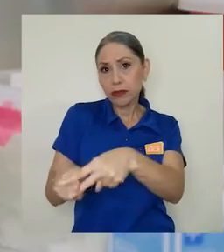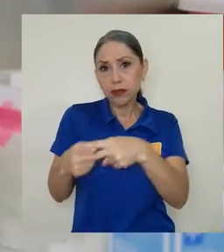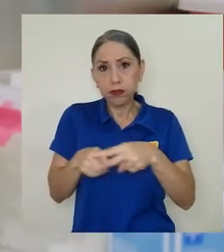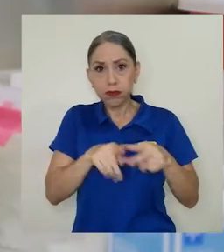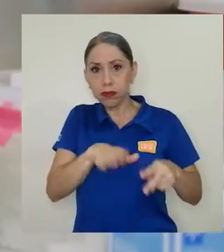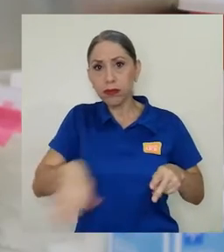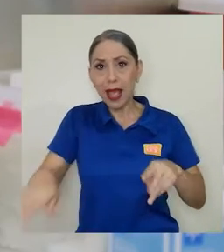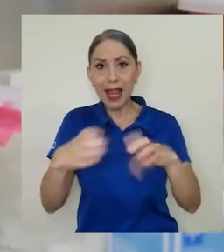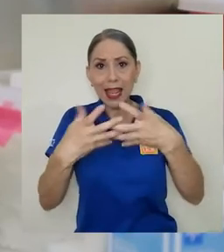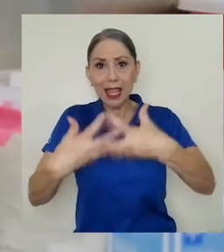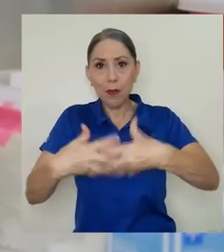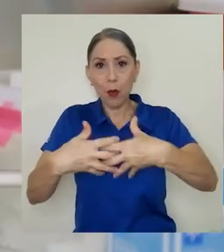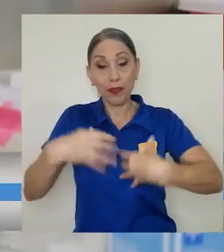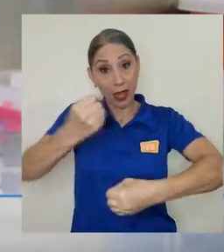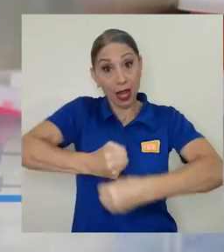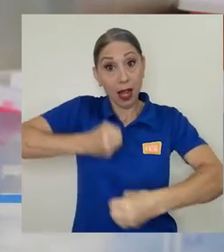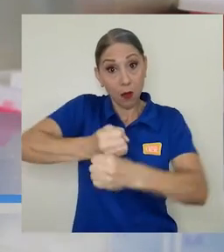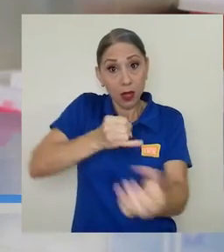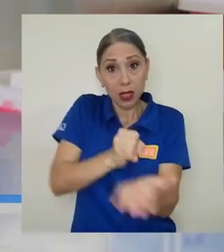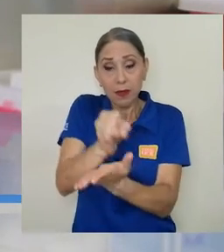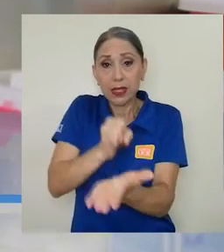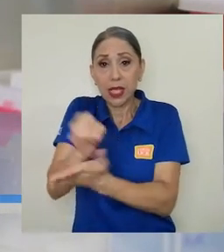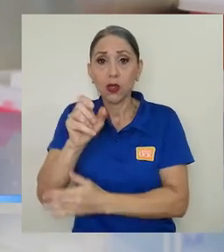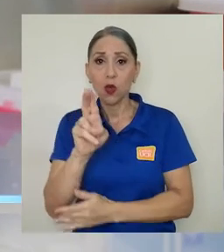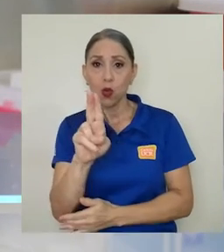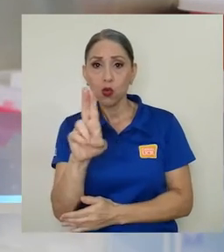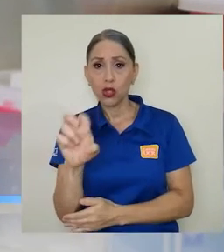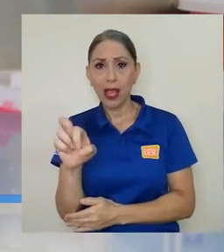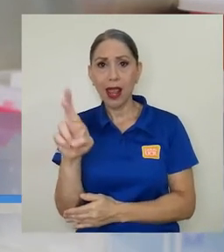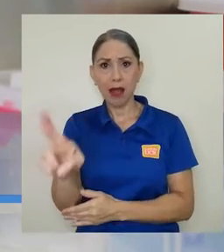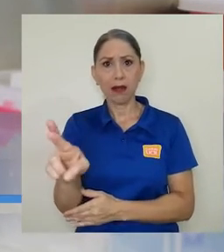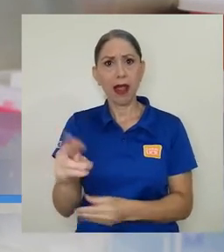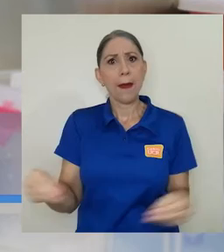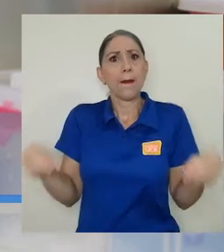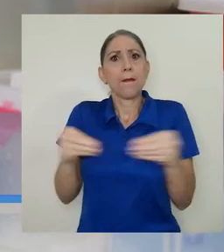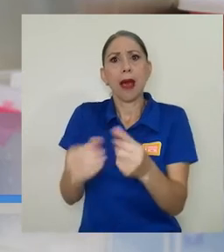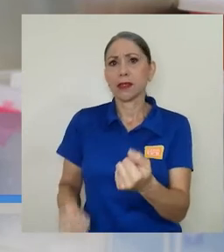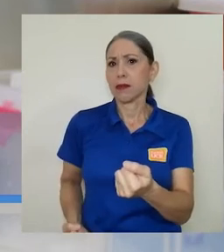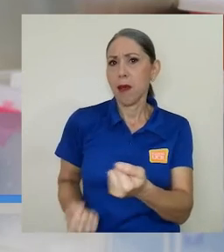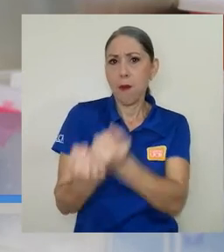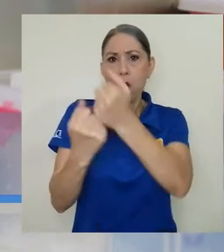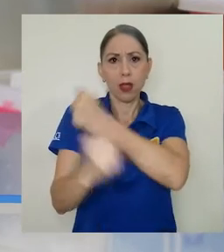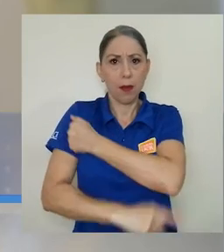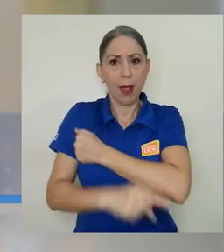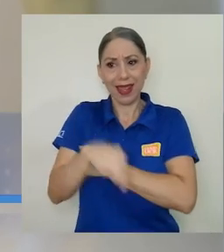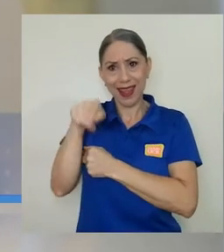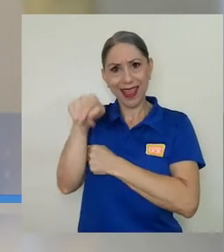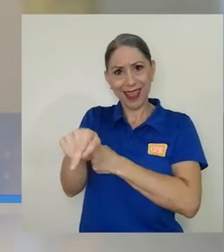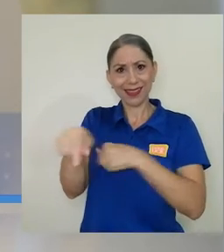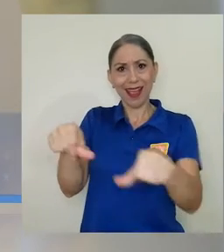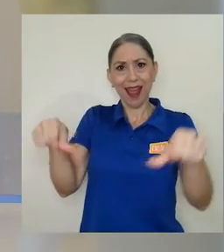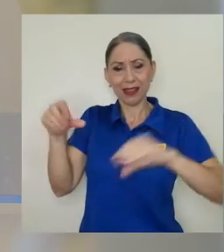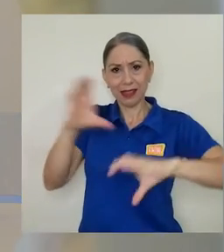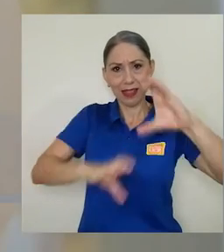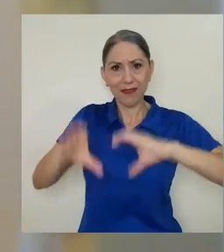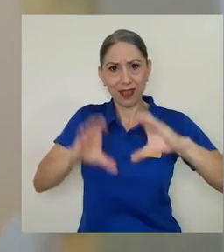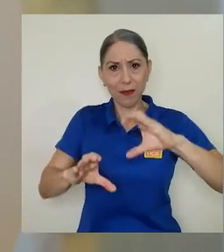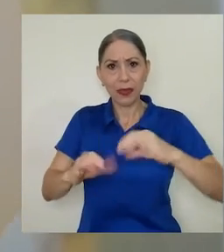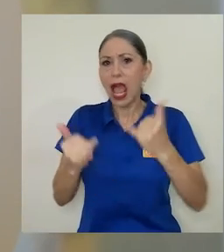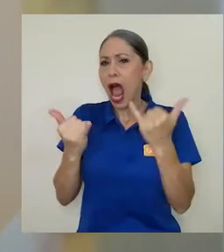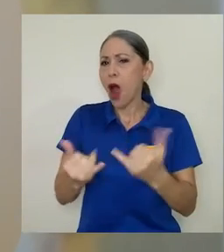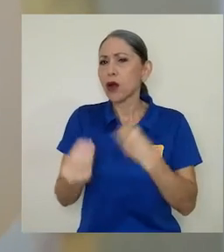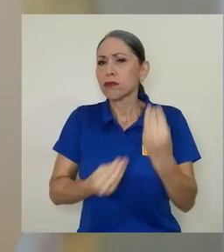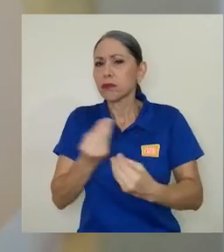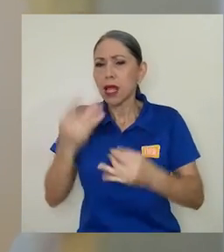La labor de investigación que se desarrolla en la UCR es la que más aporta al país en dicho campo, de ahí que ante este panorama